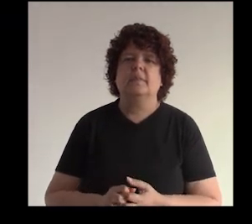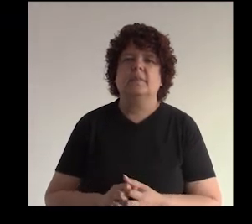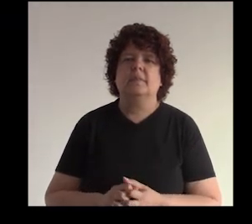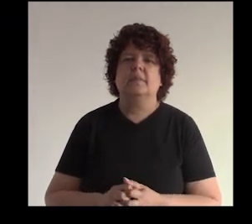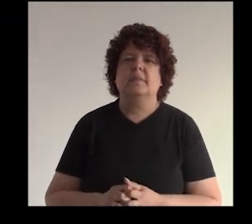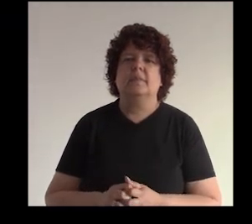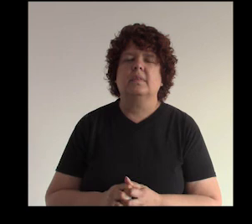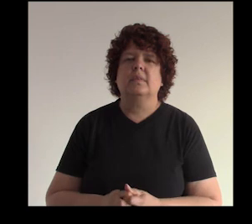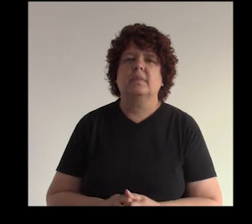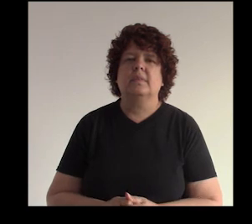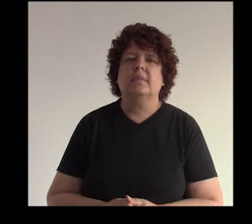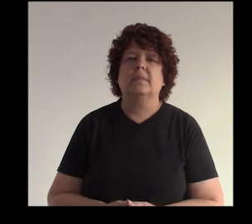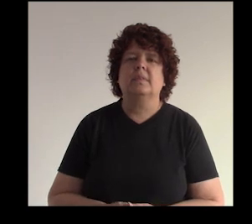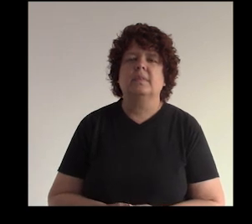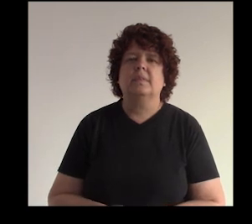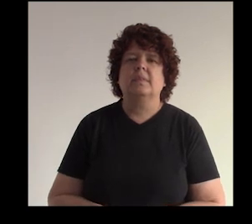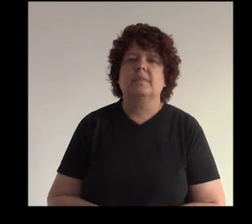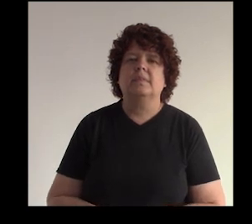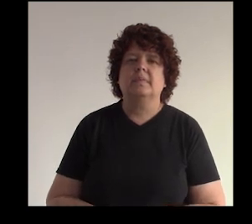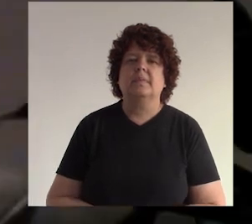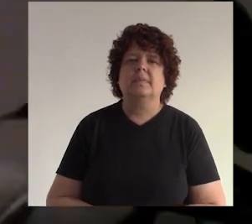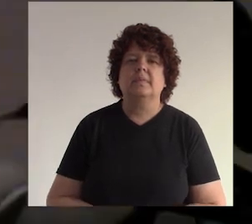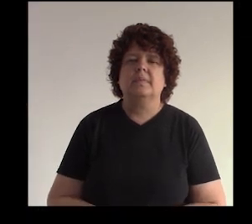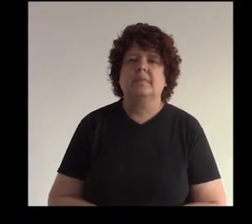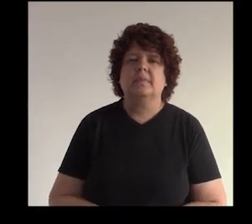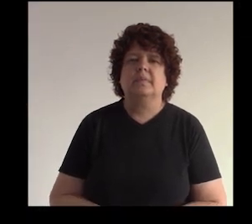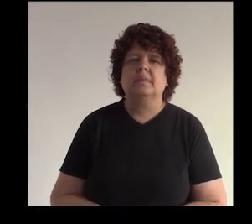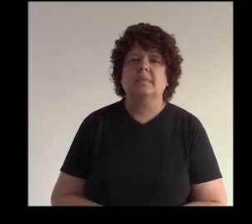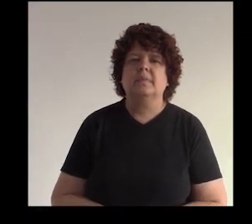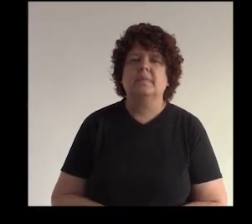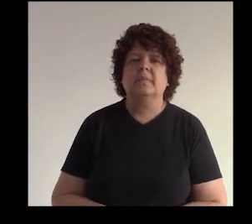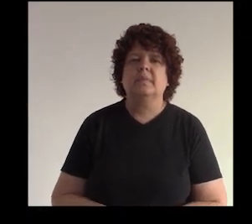te escribí por el Facebook ya Antonio muy bien